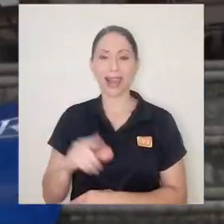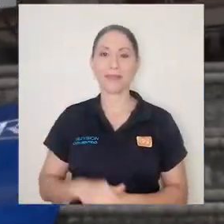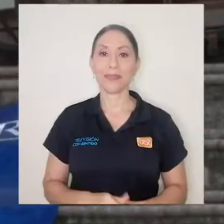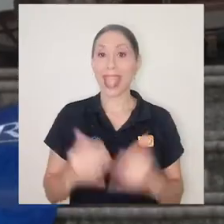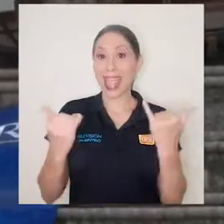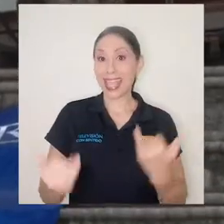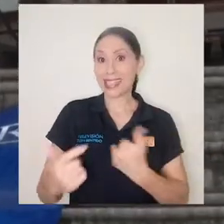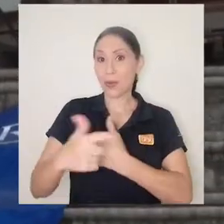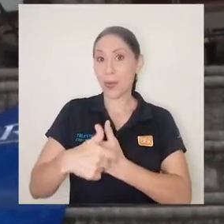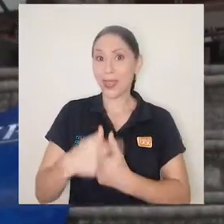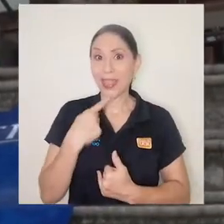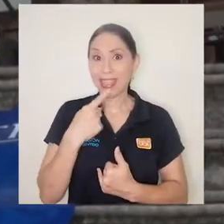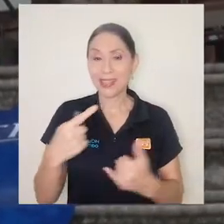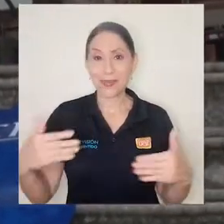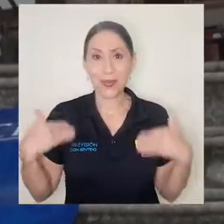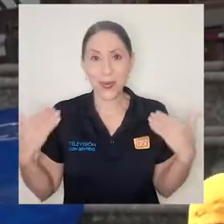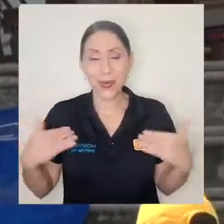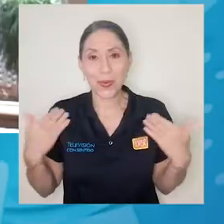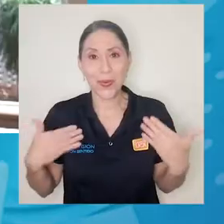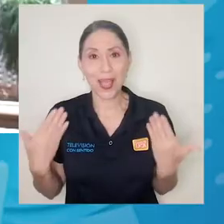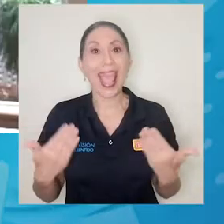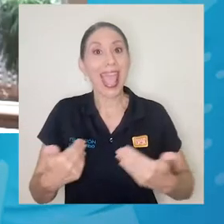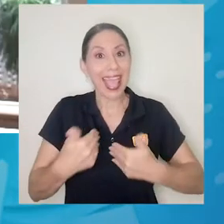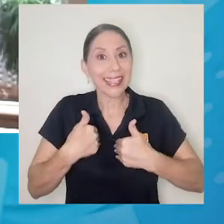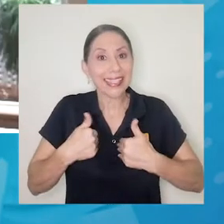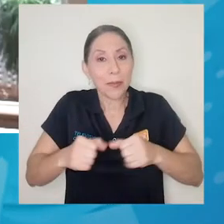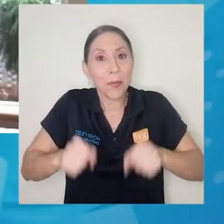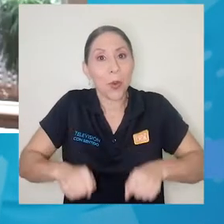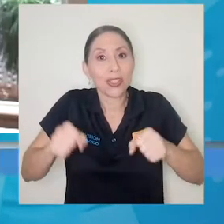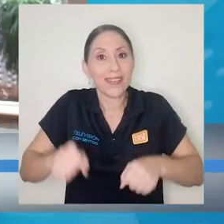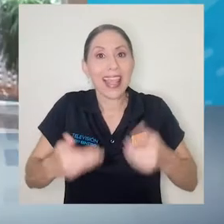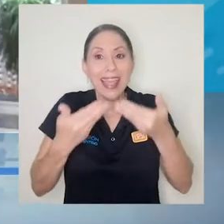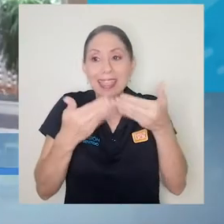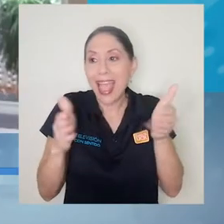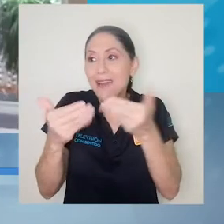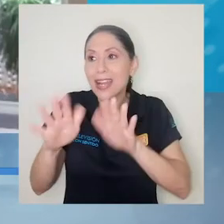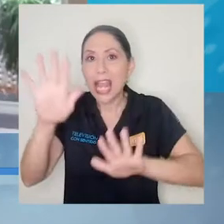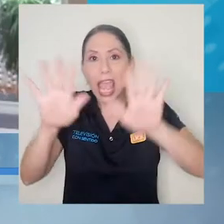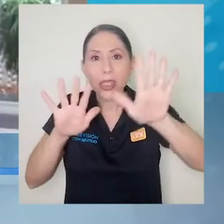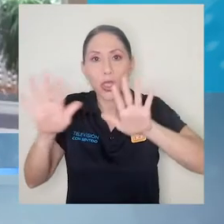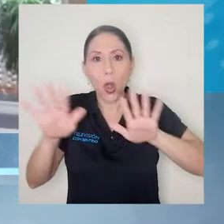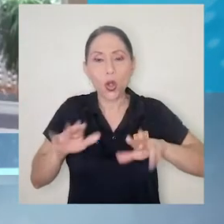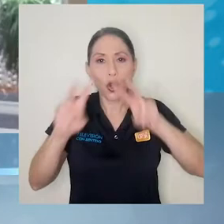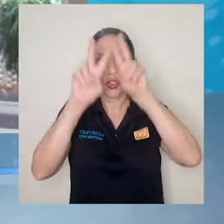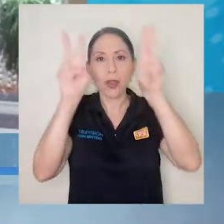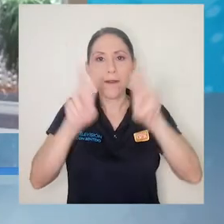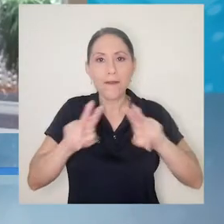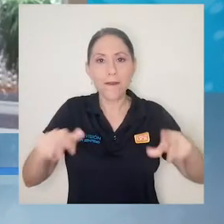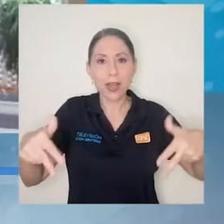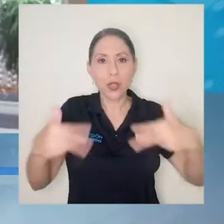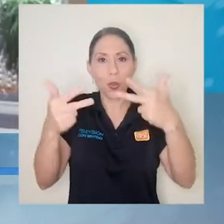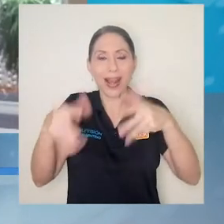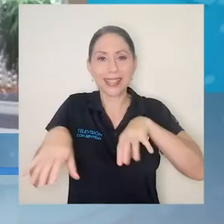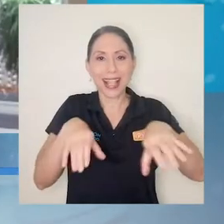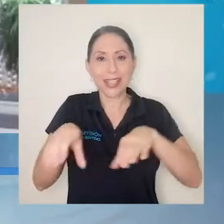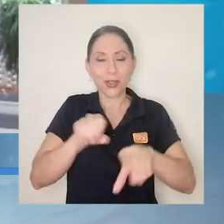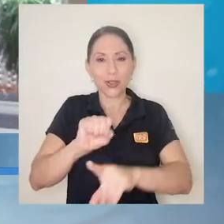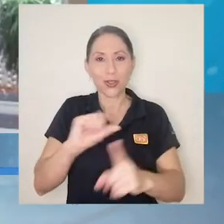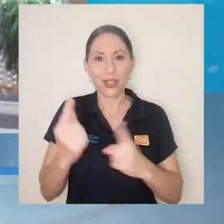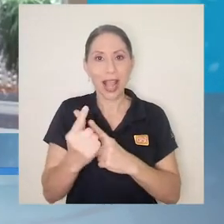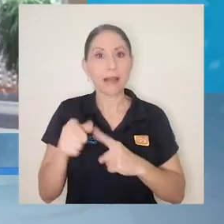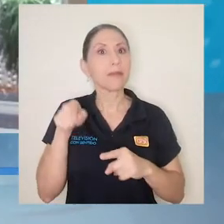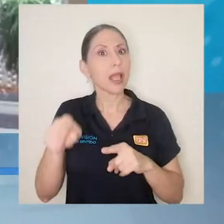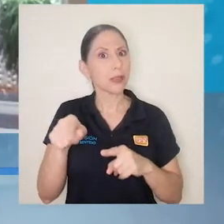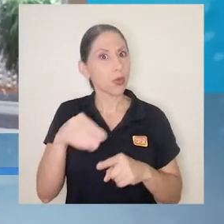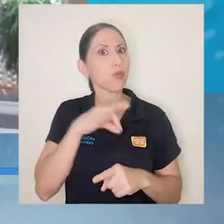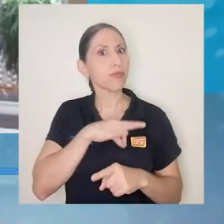momento podemos decir con mucha alegría que existe la posibilidad de abrir entornos virtuales en la acción social. Y esto